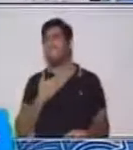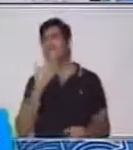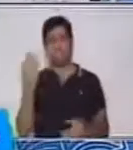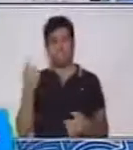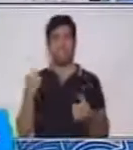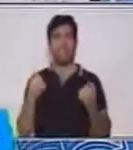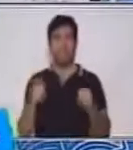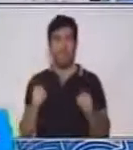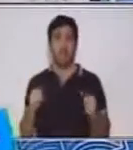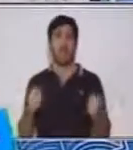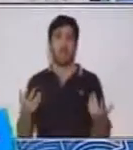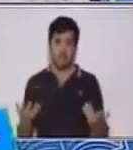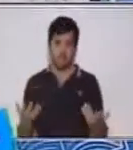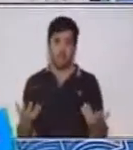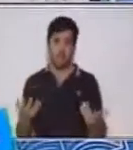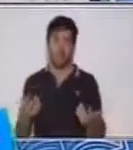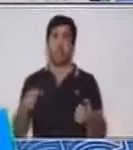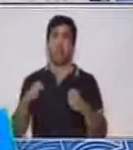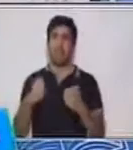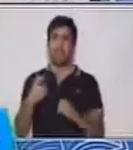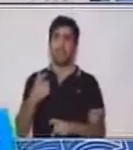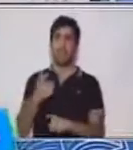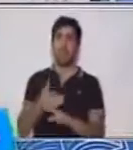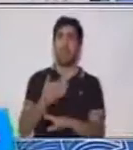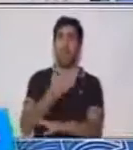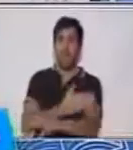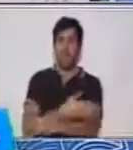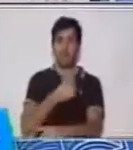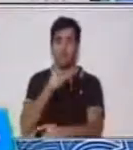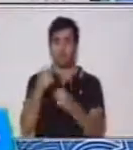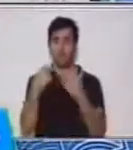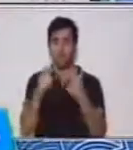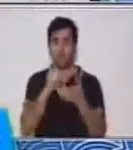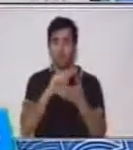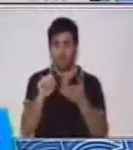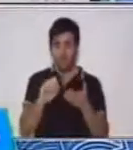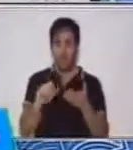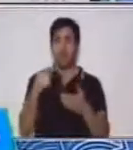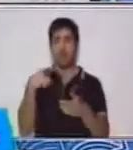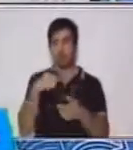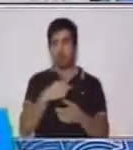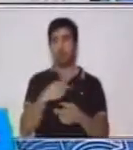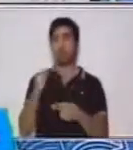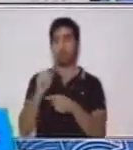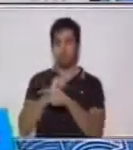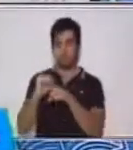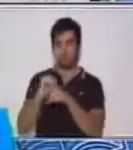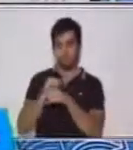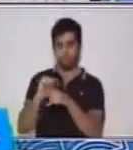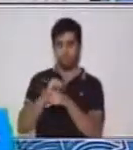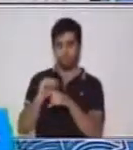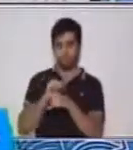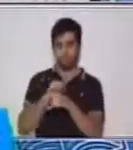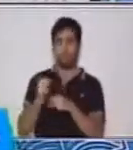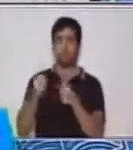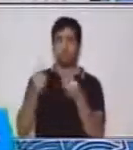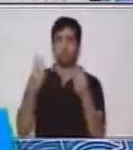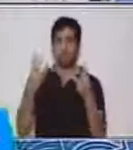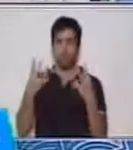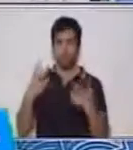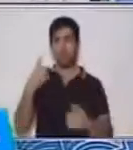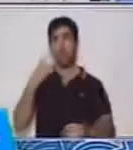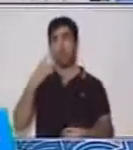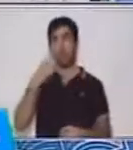Antes de trabajar las otras cantidades grandes, vamos a repasar un poco los números que son menores que veinte,